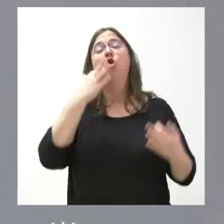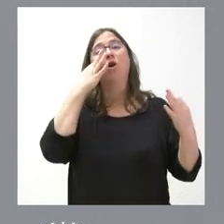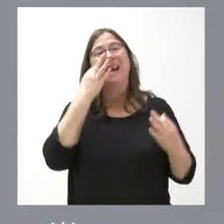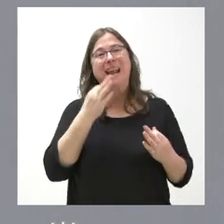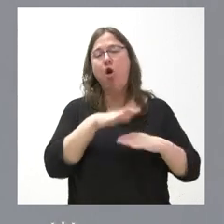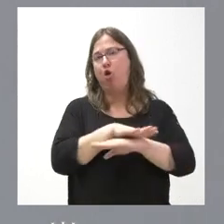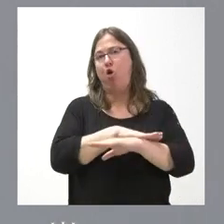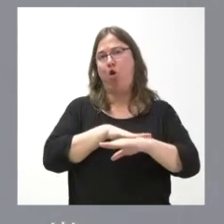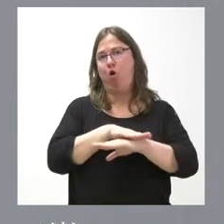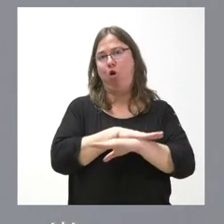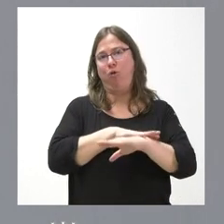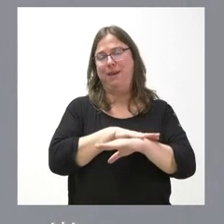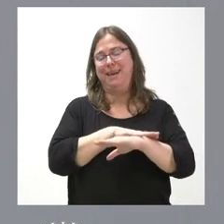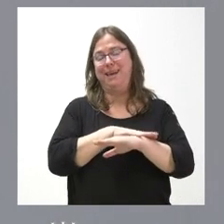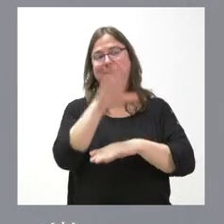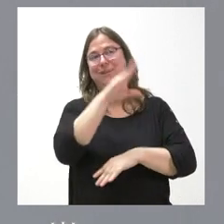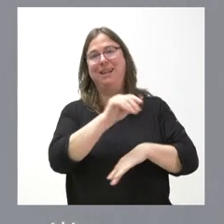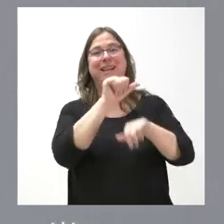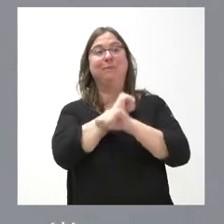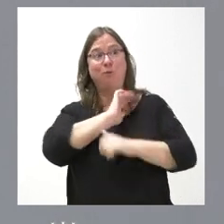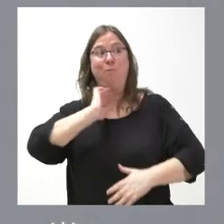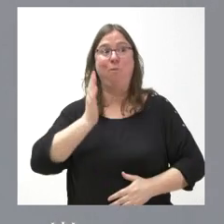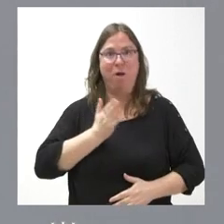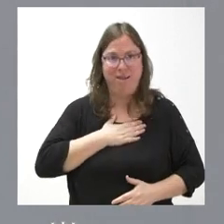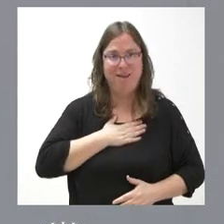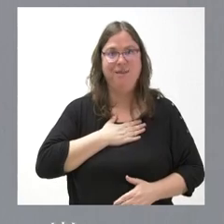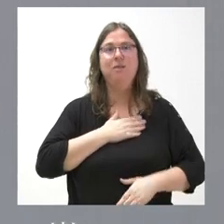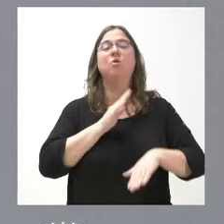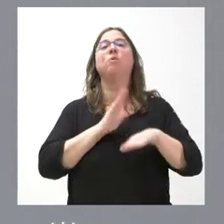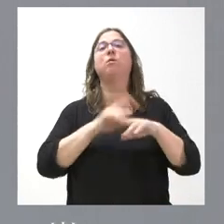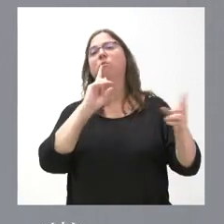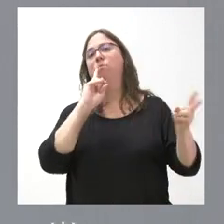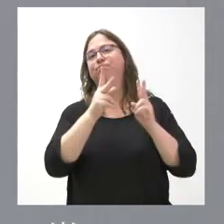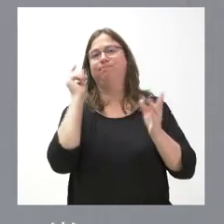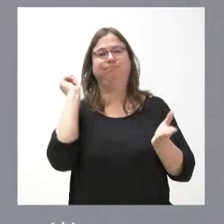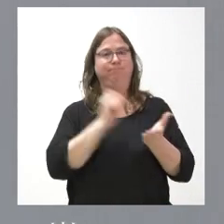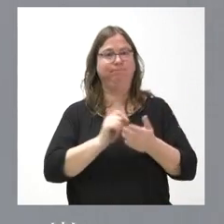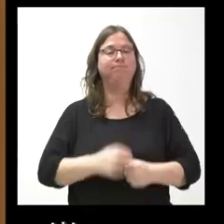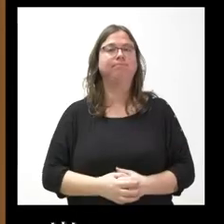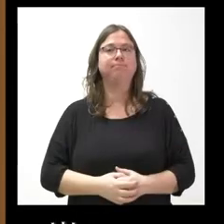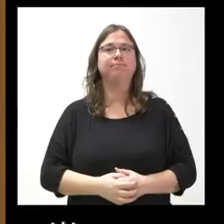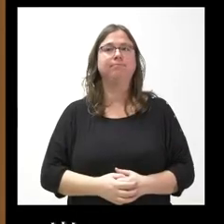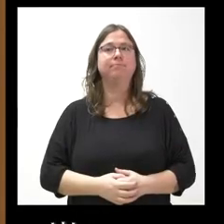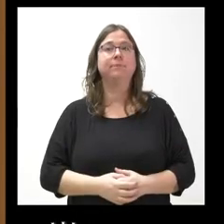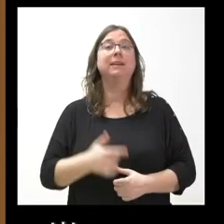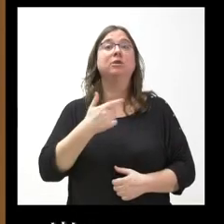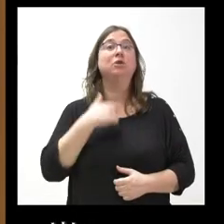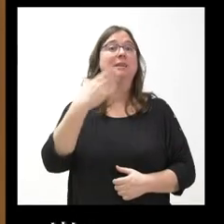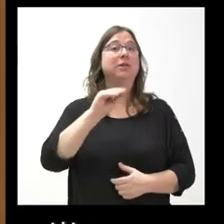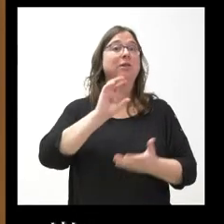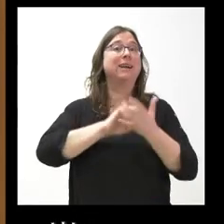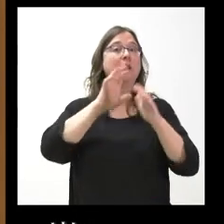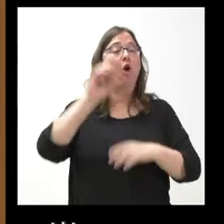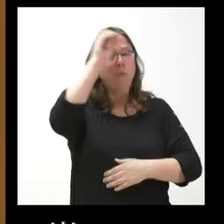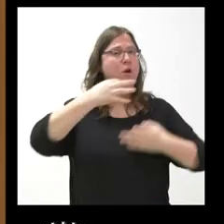a entender que esperemos a mañana al Consejo Interterritorial para poderle dar una respuesta entre todas las comunidades autónomas. SEÑOR Entonces, entiendo que Castilla y León no tiene una